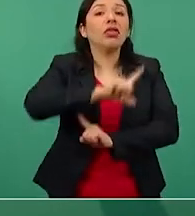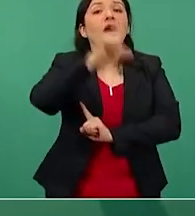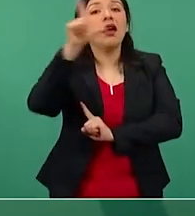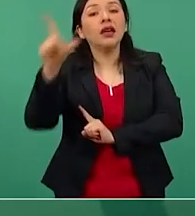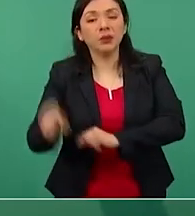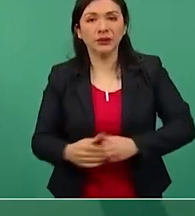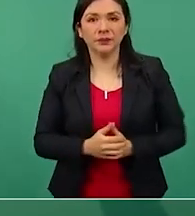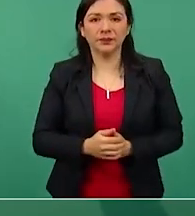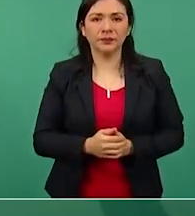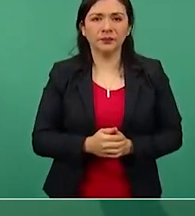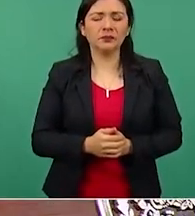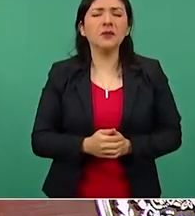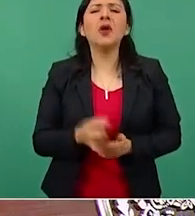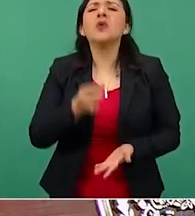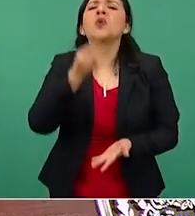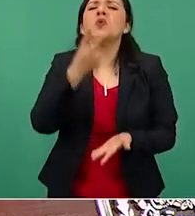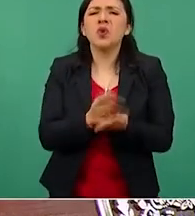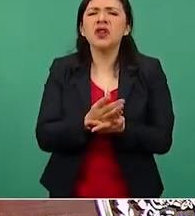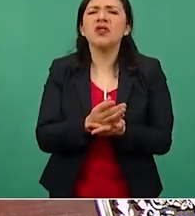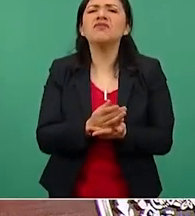sólo lo bardearon.